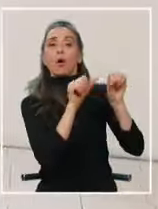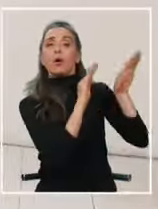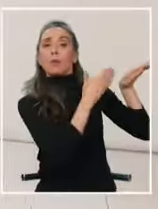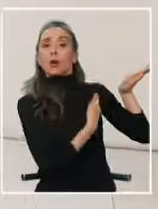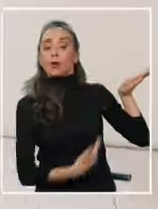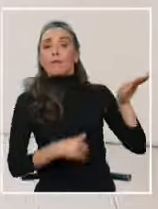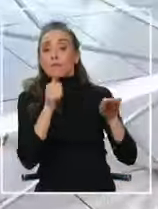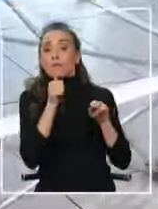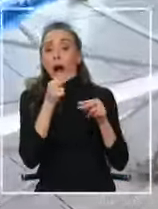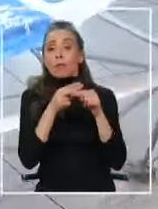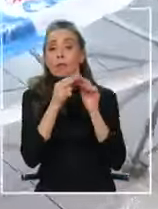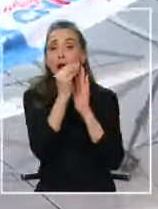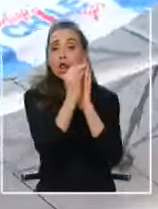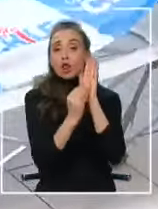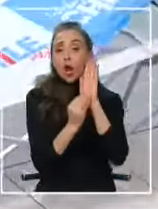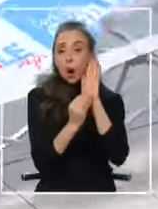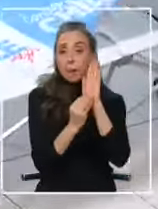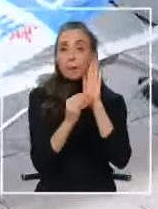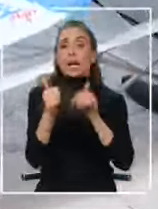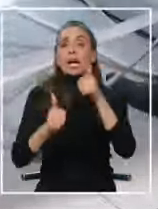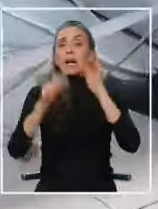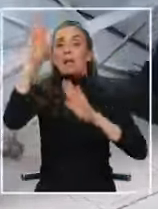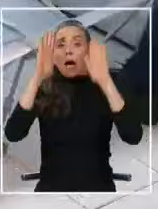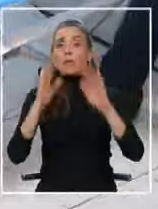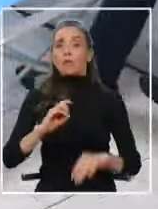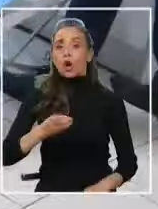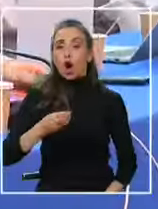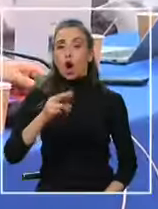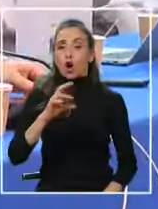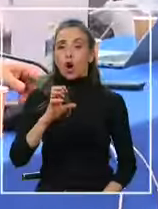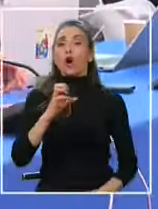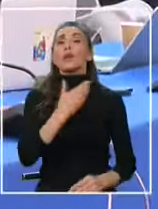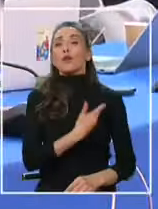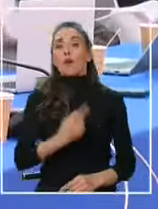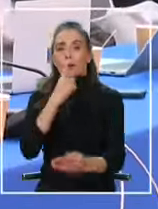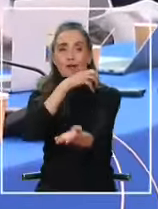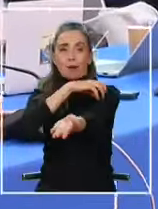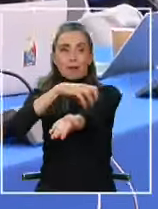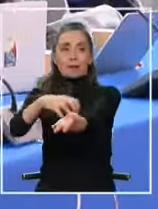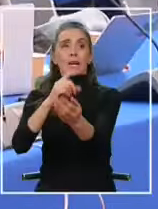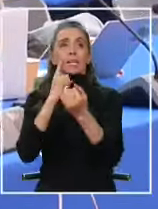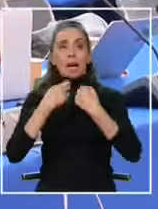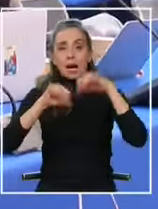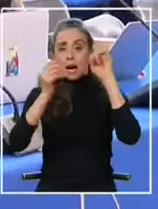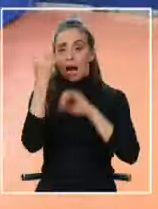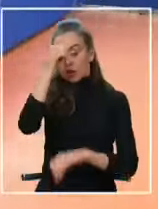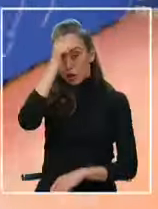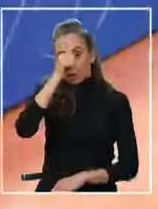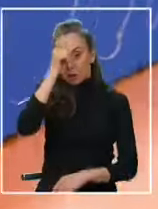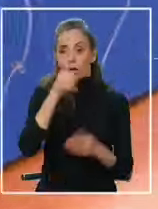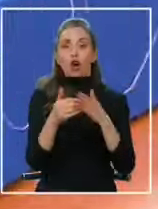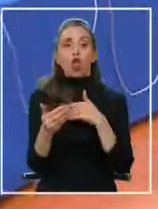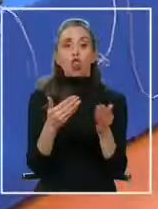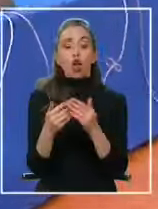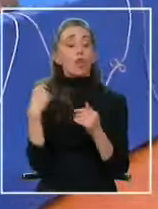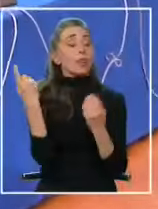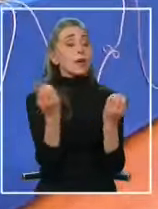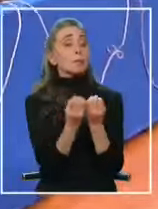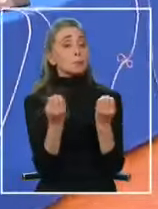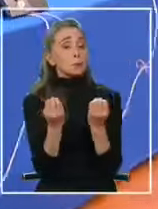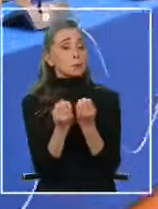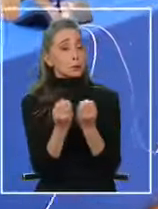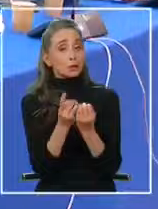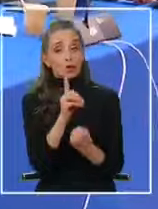falta definir nombres principalmente de candidatos a gobernadores regionales y quién ganó este domingo y en donde, para muchos,